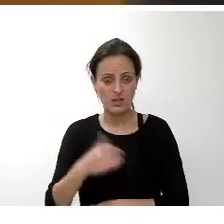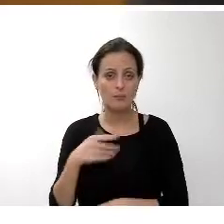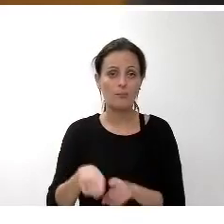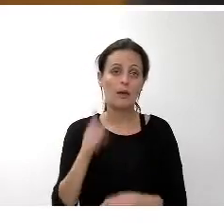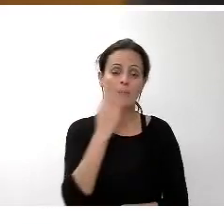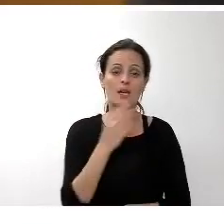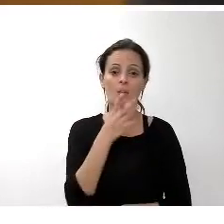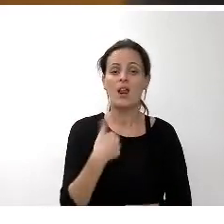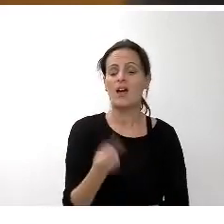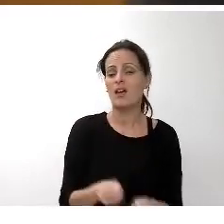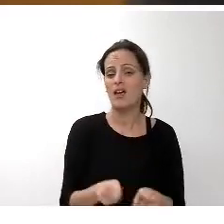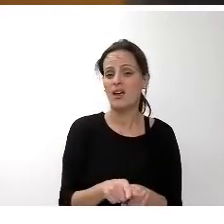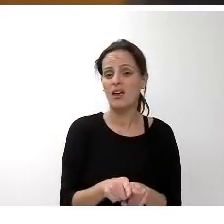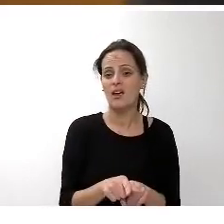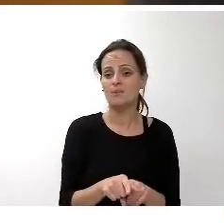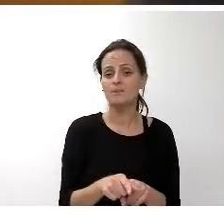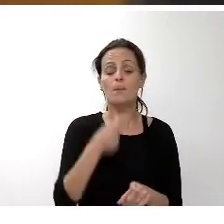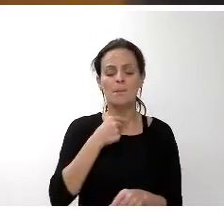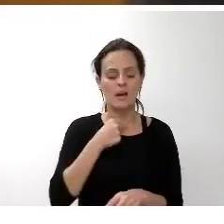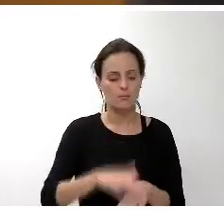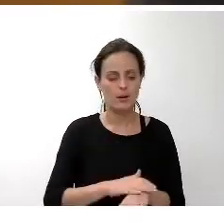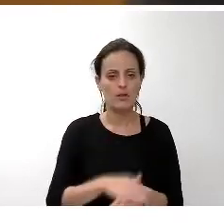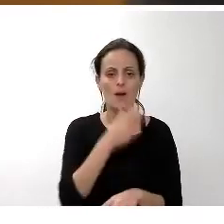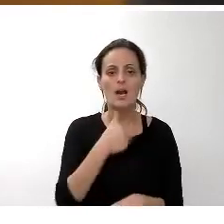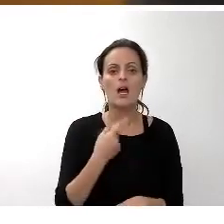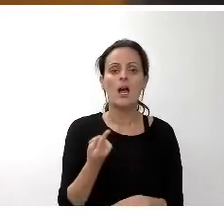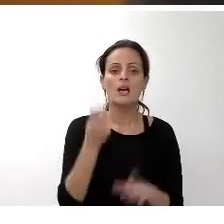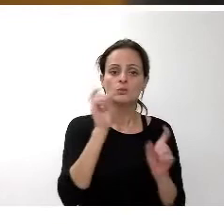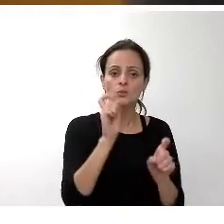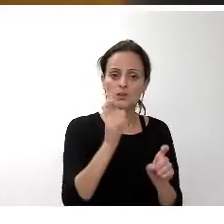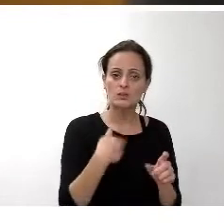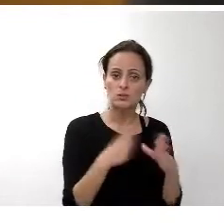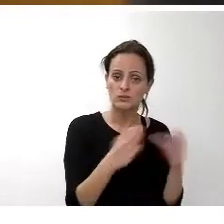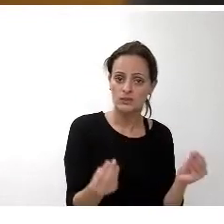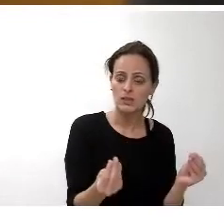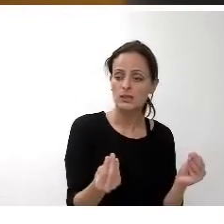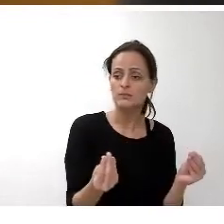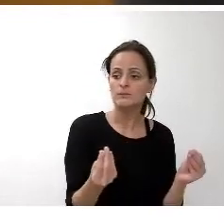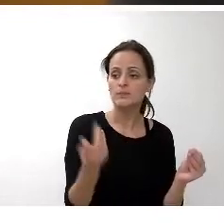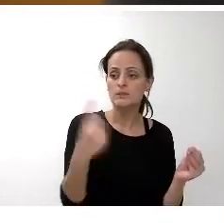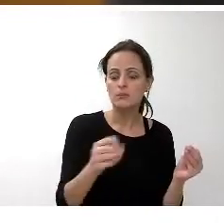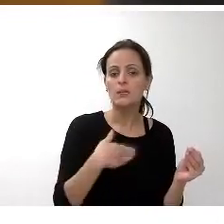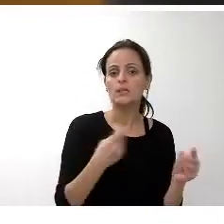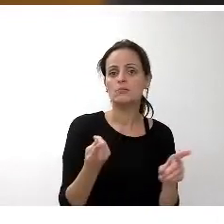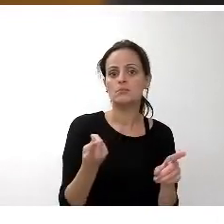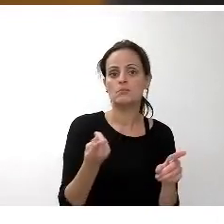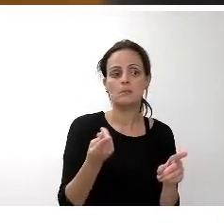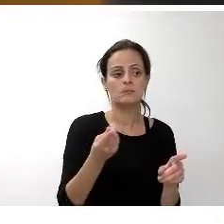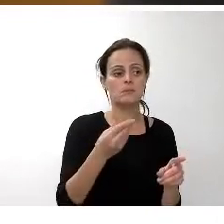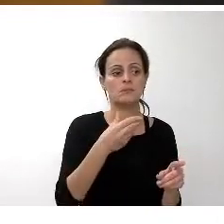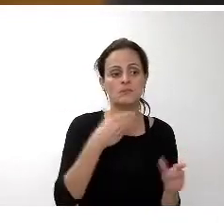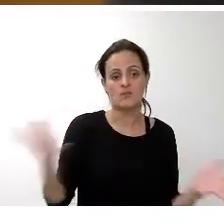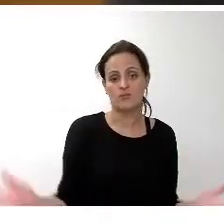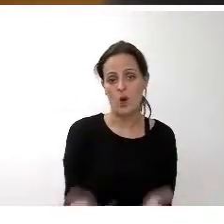estudiantes universitarios 375.000 euros fomento del bilingüismo en el profesorado 138.000 becas artísticas